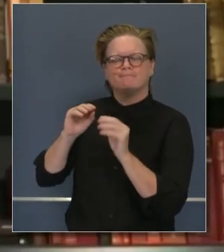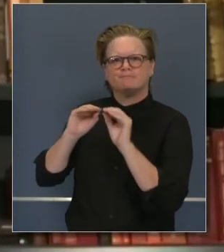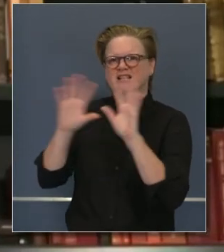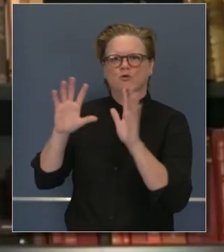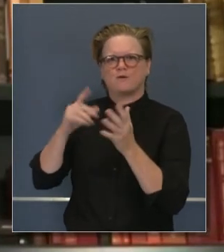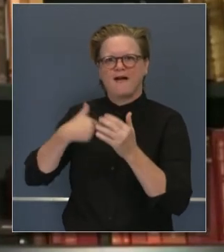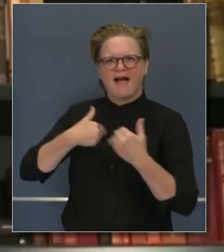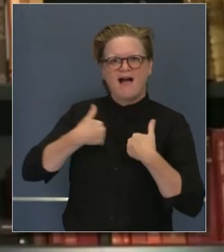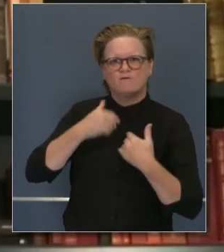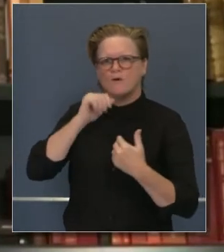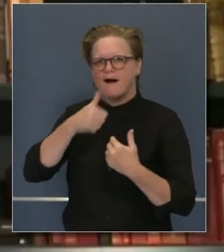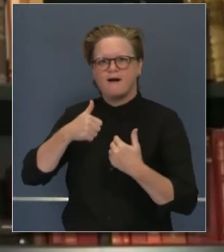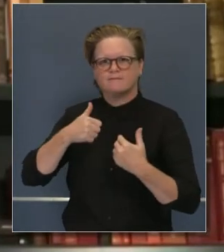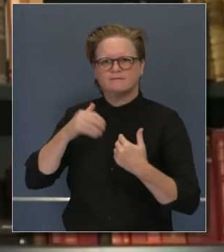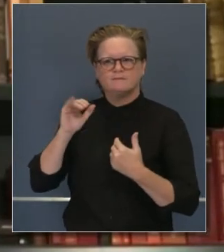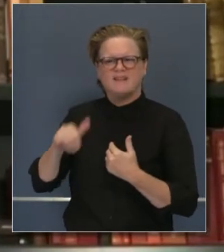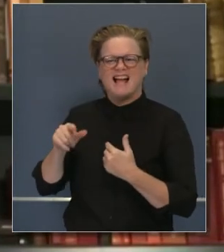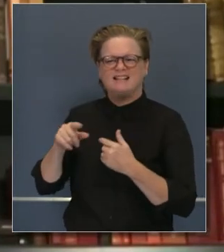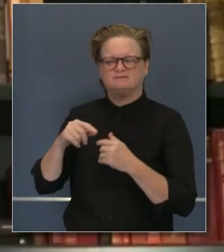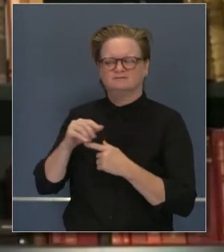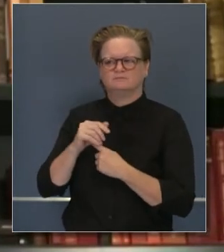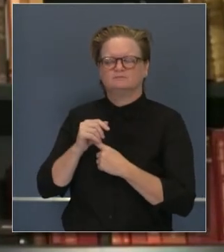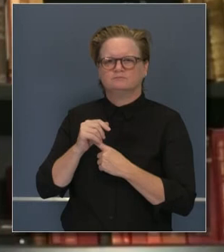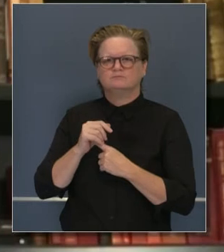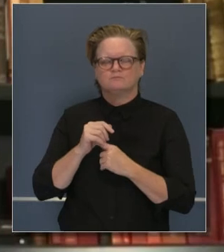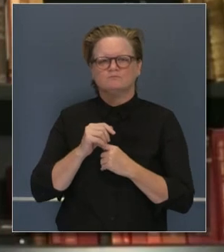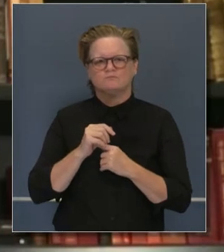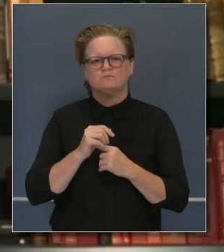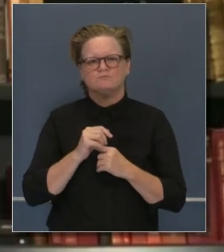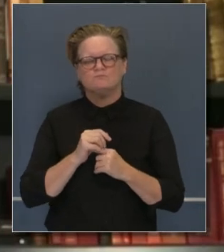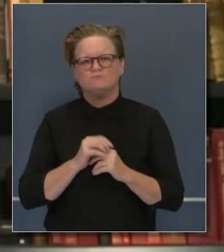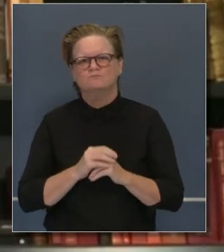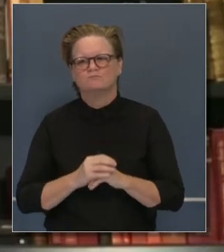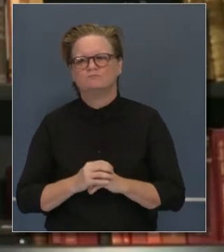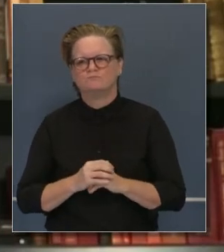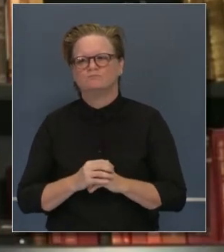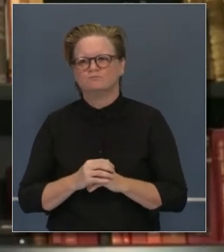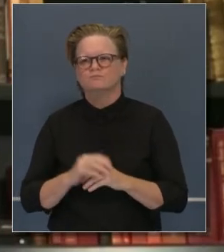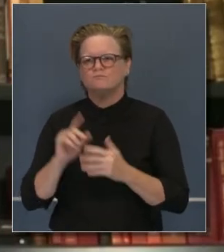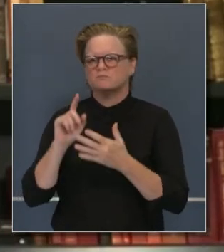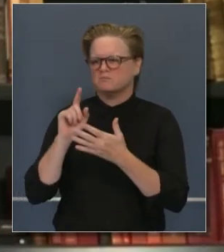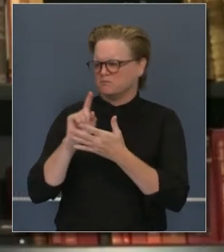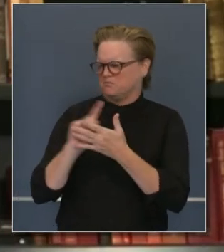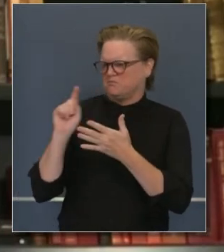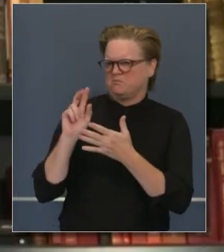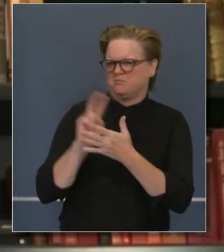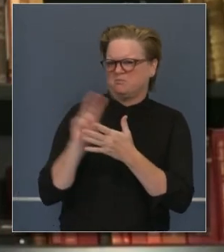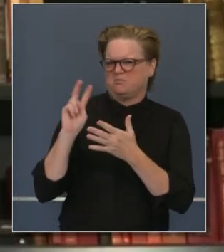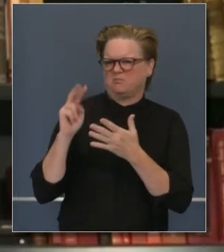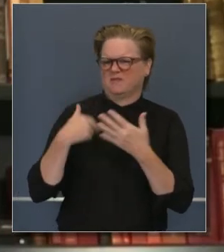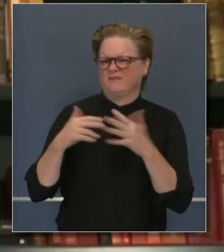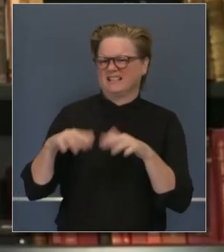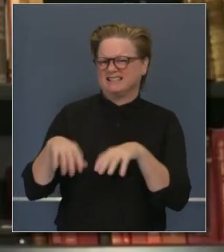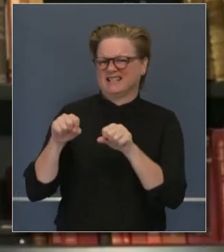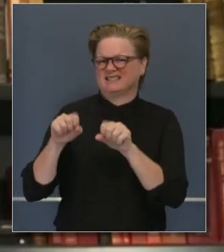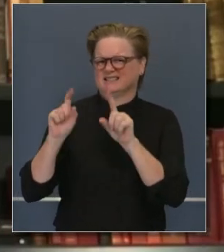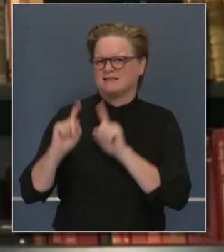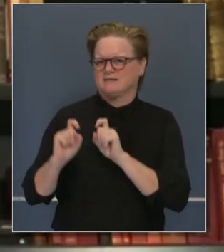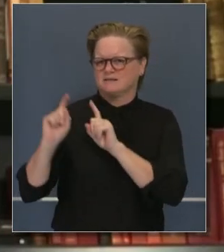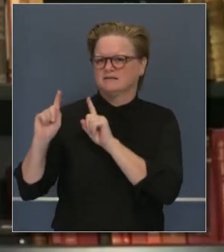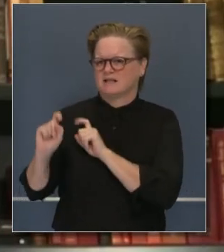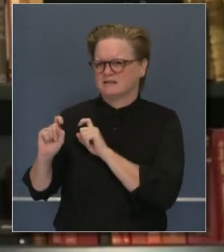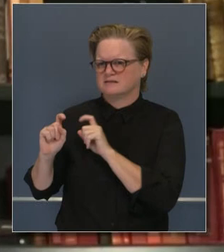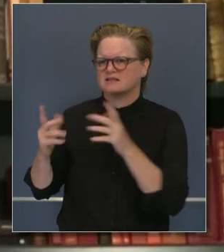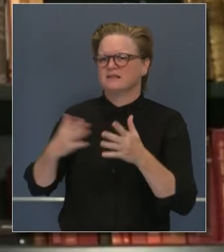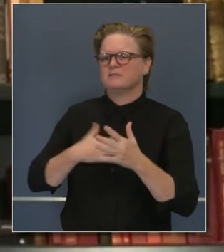fundamental, la que tomó toda la familia. Y es la misma prueba que tomé en ocasiones previas durante las